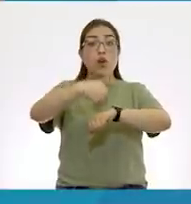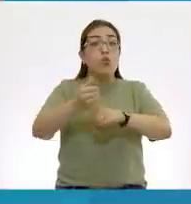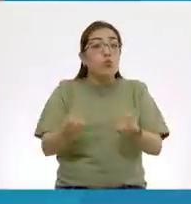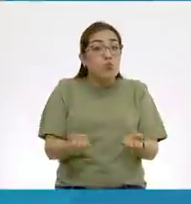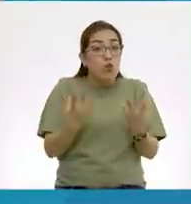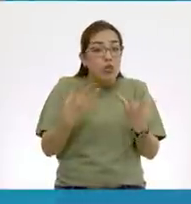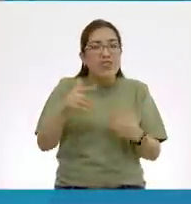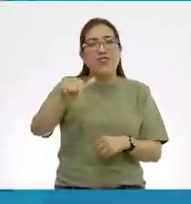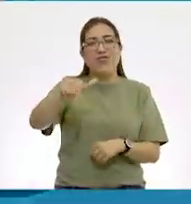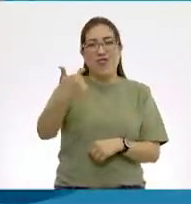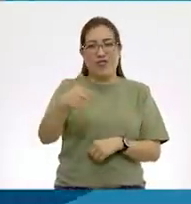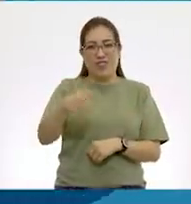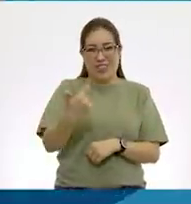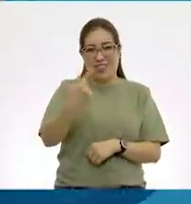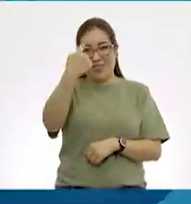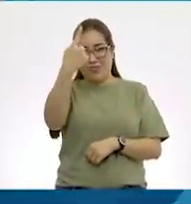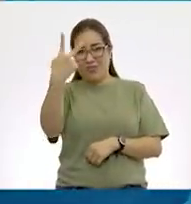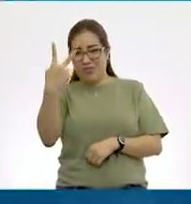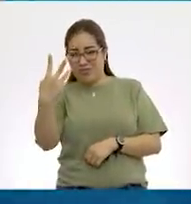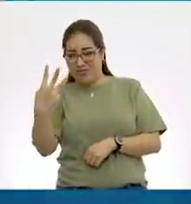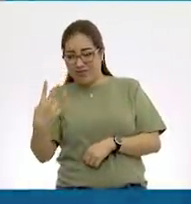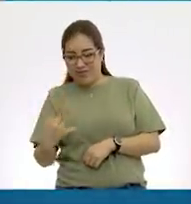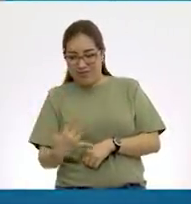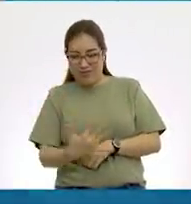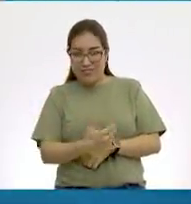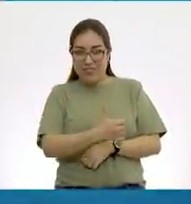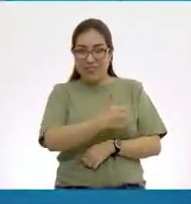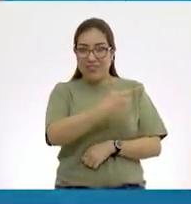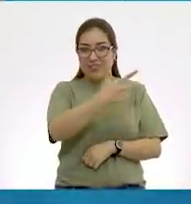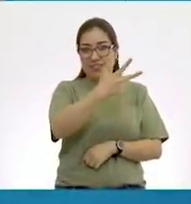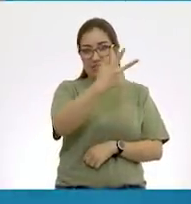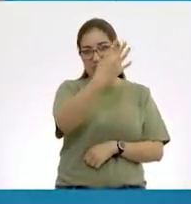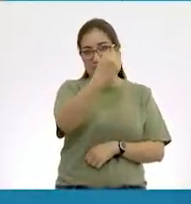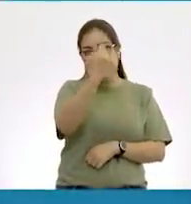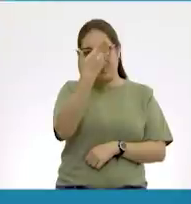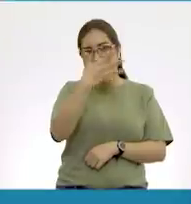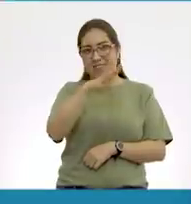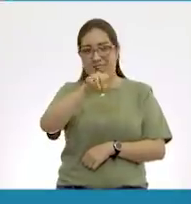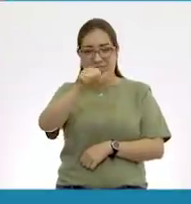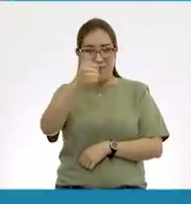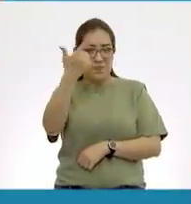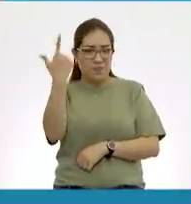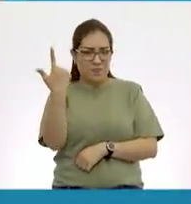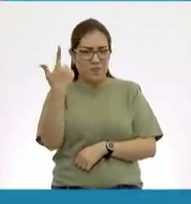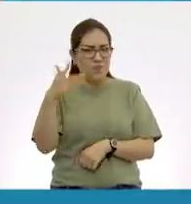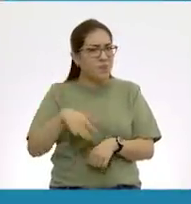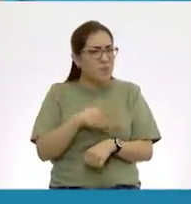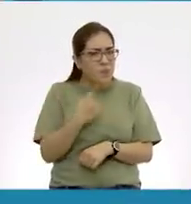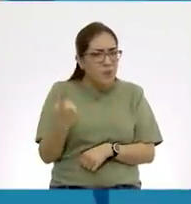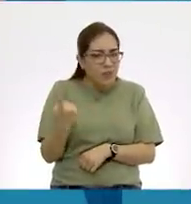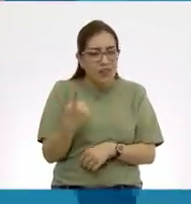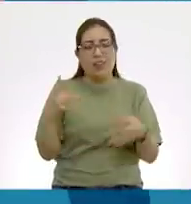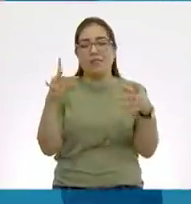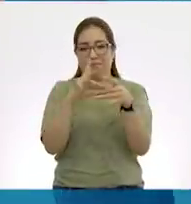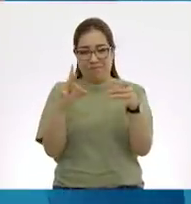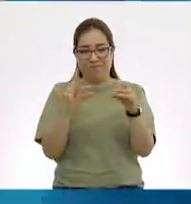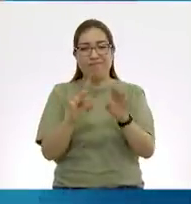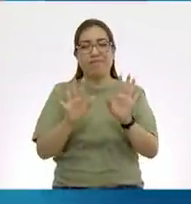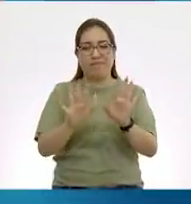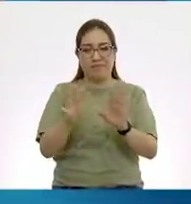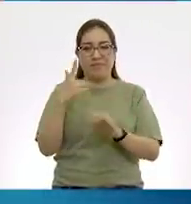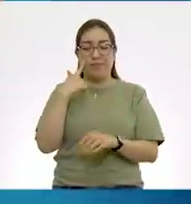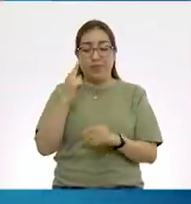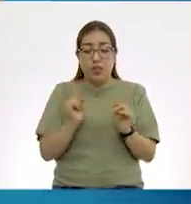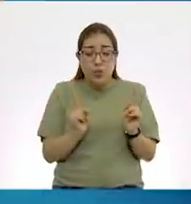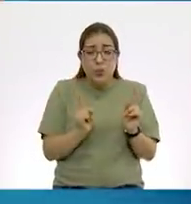Este formato está establecido para leerse en 12 horas y ahorita te voy a explicar por qué. La manecilla